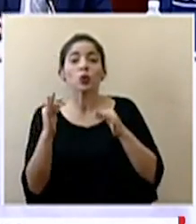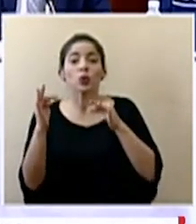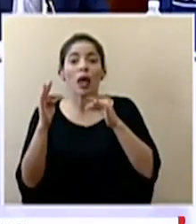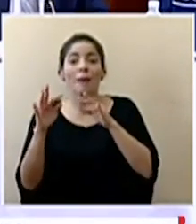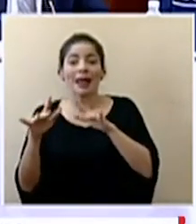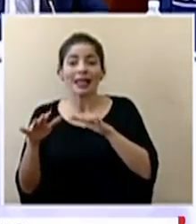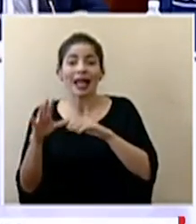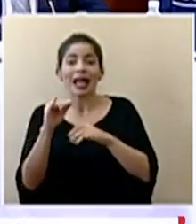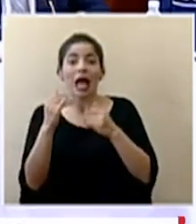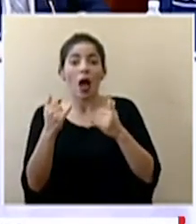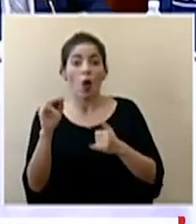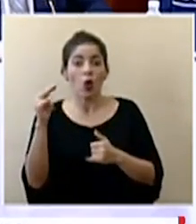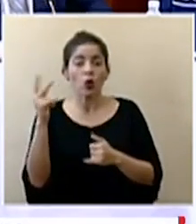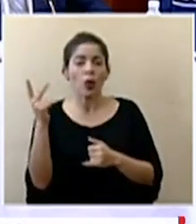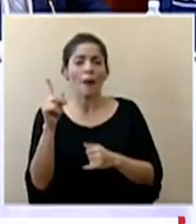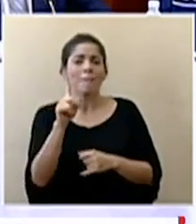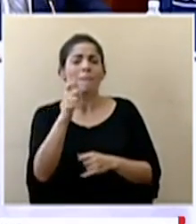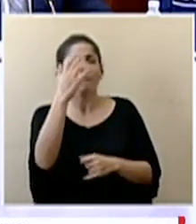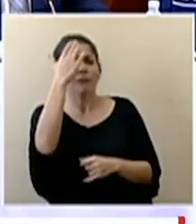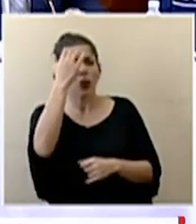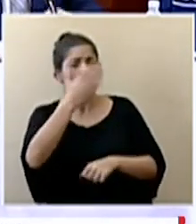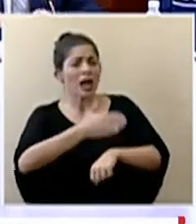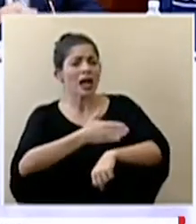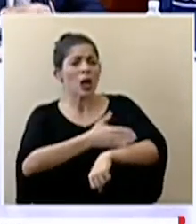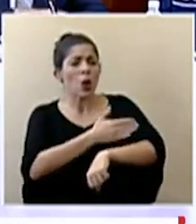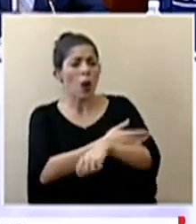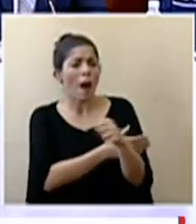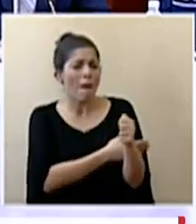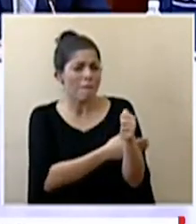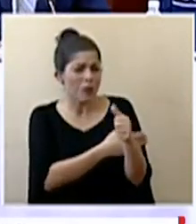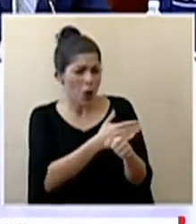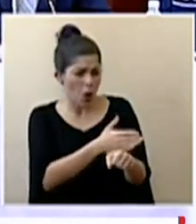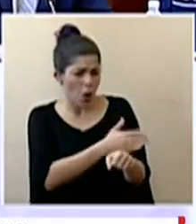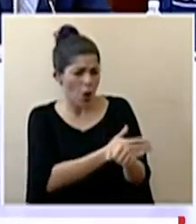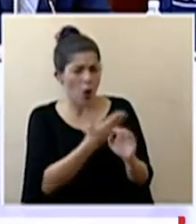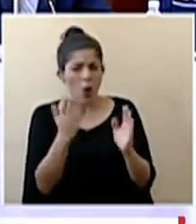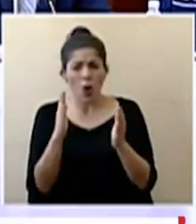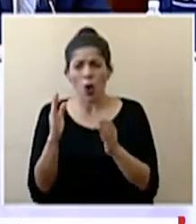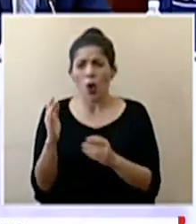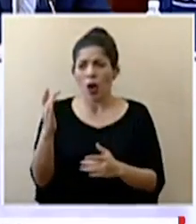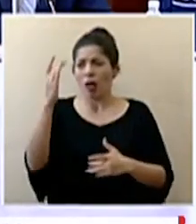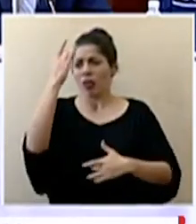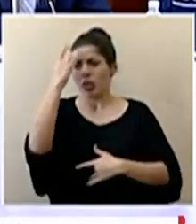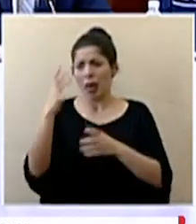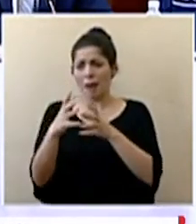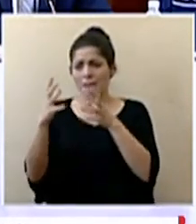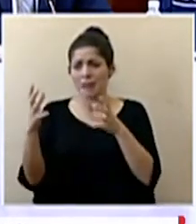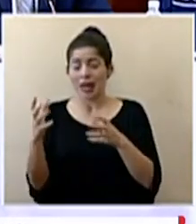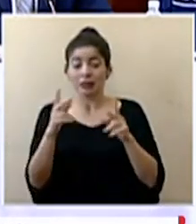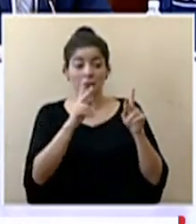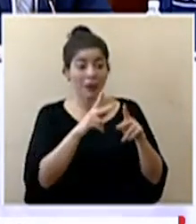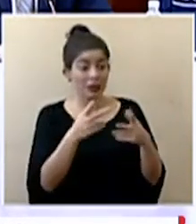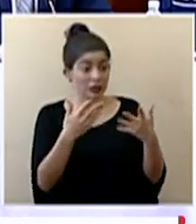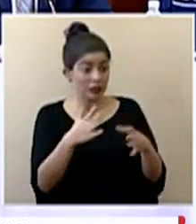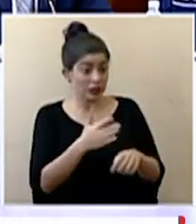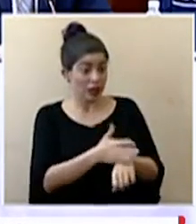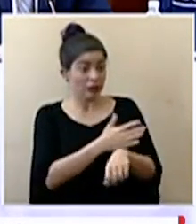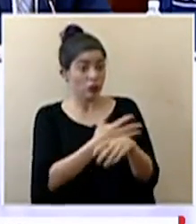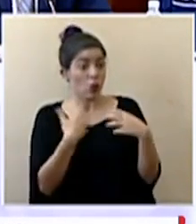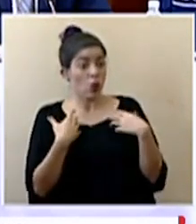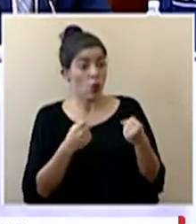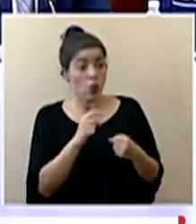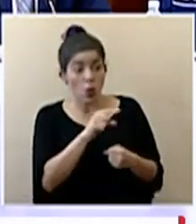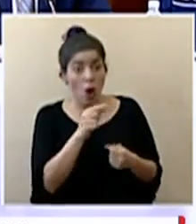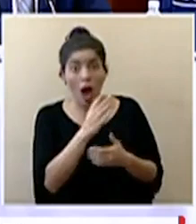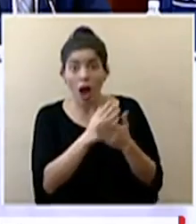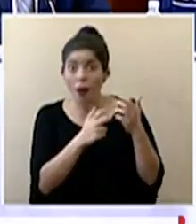noticias nos consultan que por qué la tasa de recuperados es baja en comparación con los infectados y si de los pacientes recuperados ha presentado